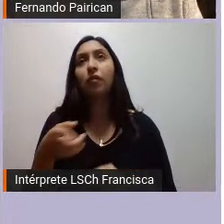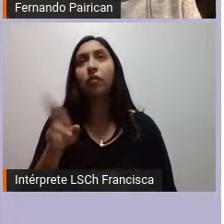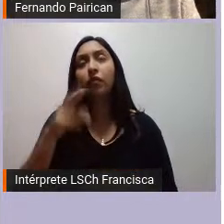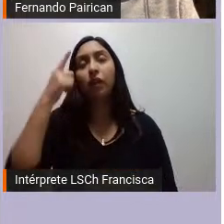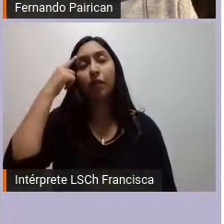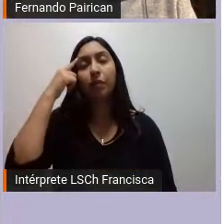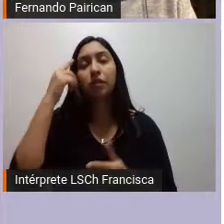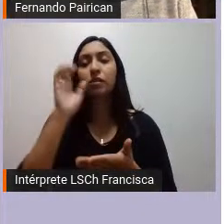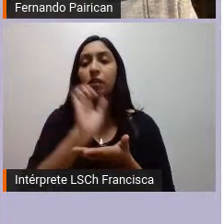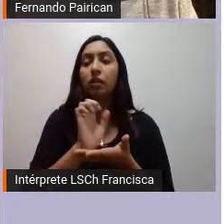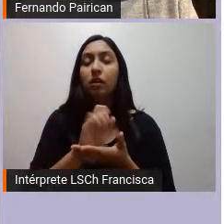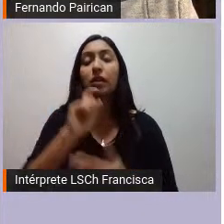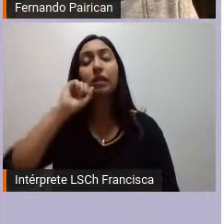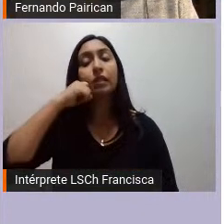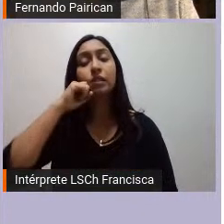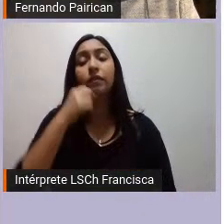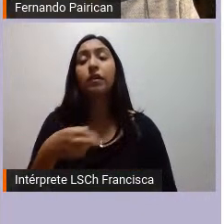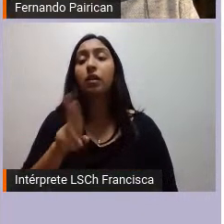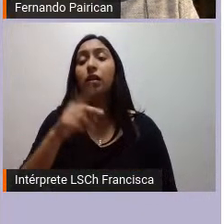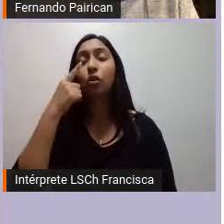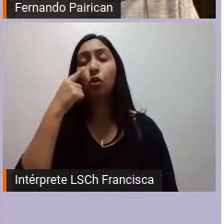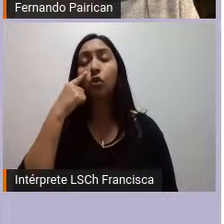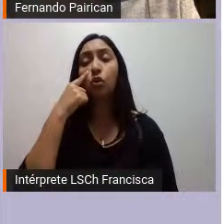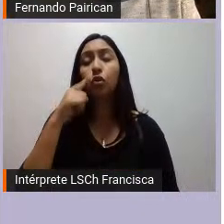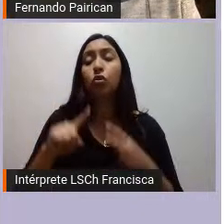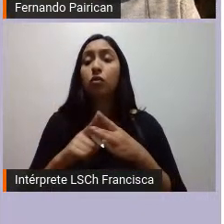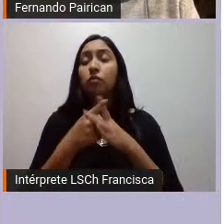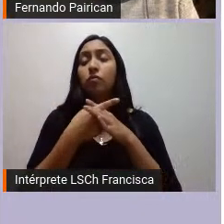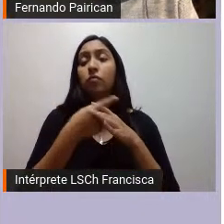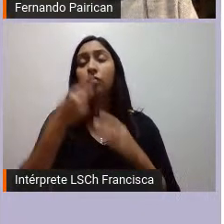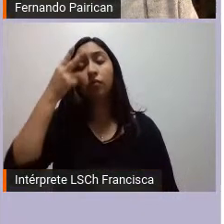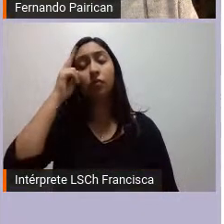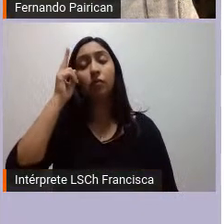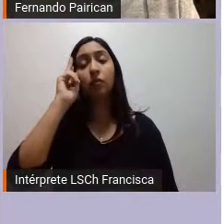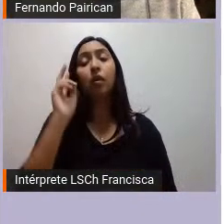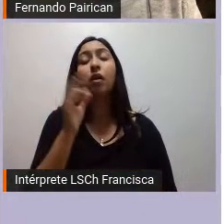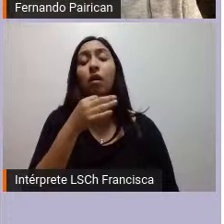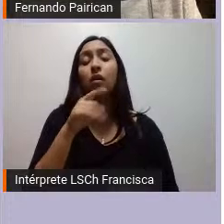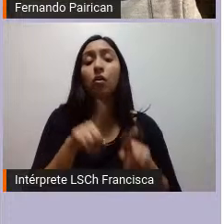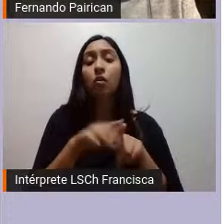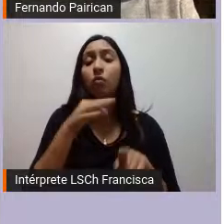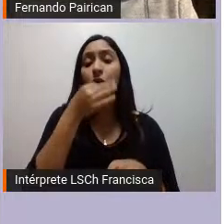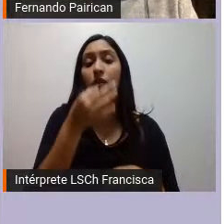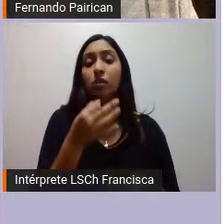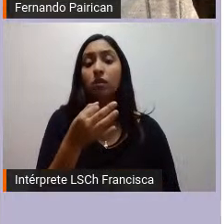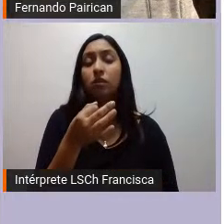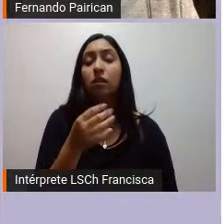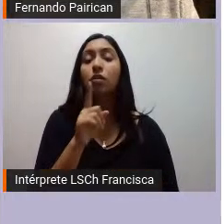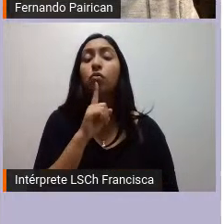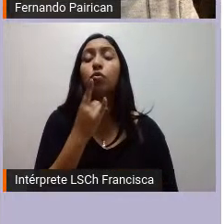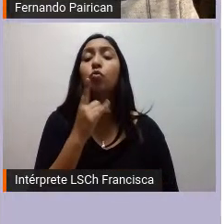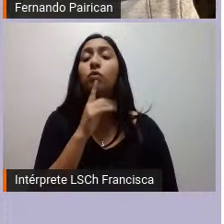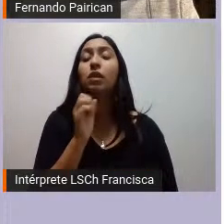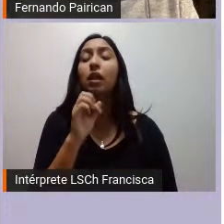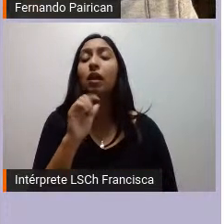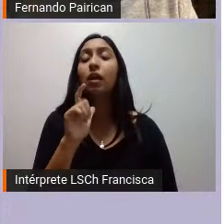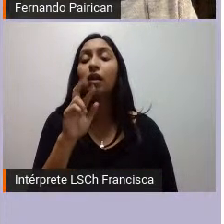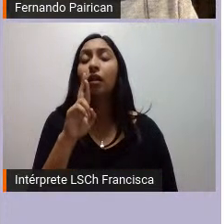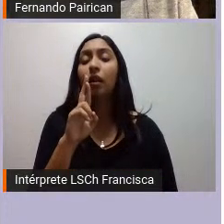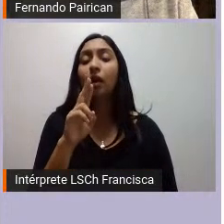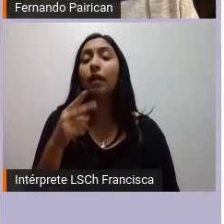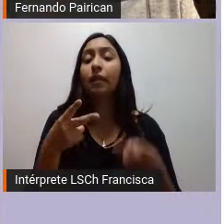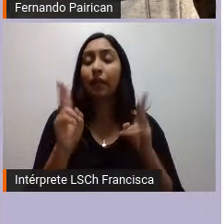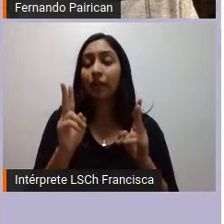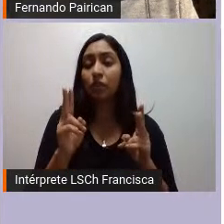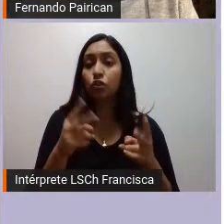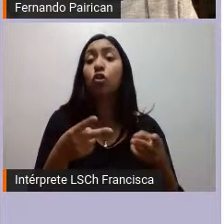reconocer que los pueblos originarios son derechos y como dice la Lamín Rosa Cachileo tutelares de derechos significa derechos colectivos e